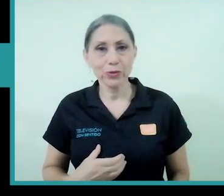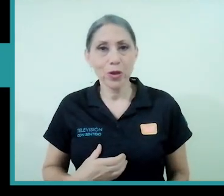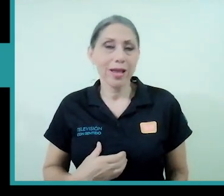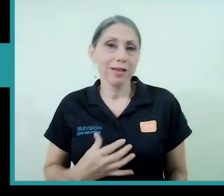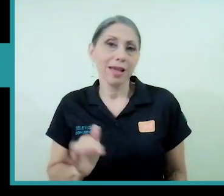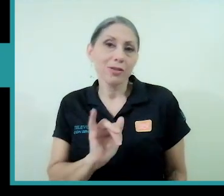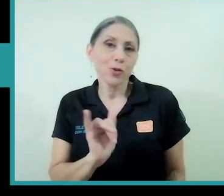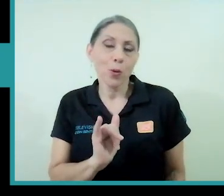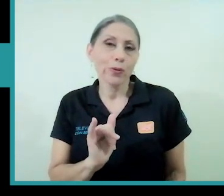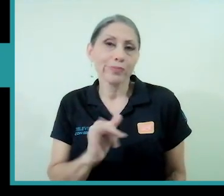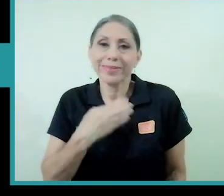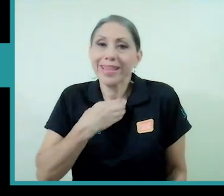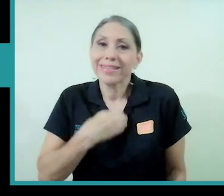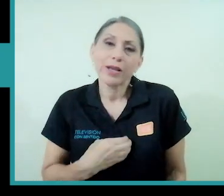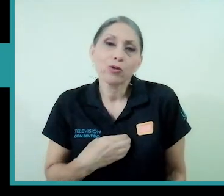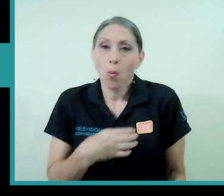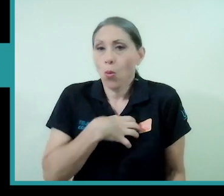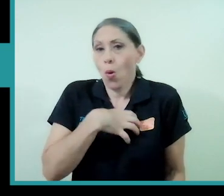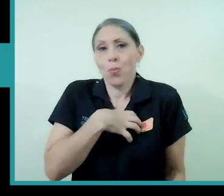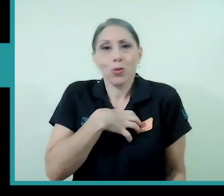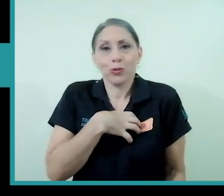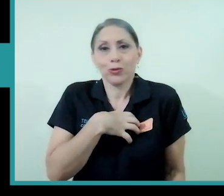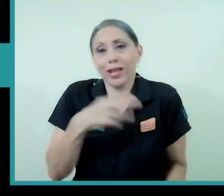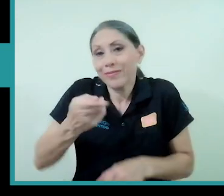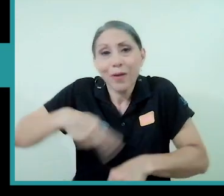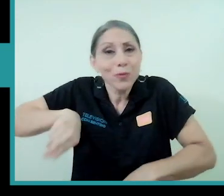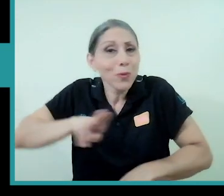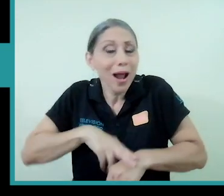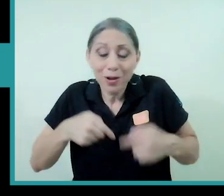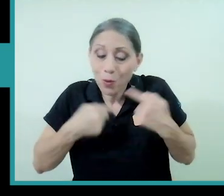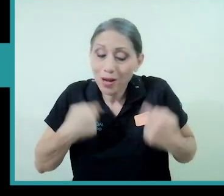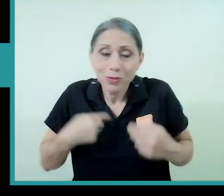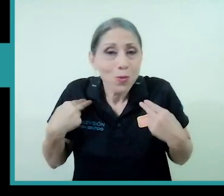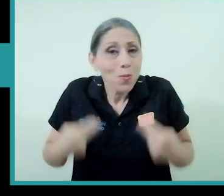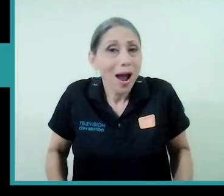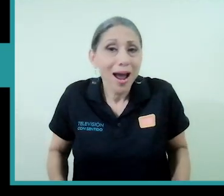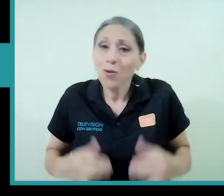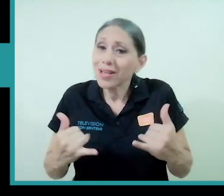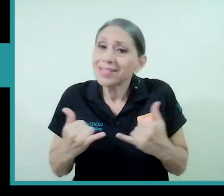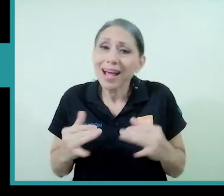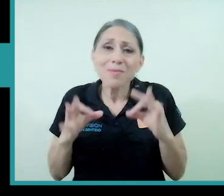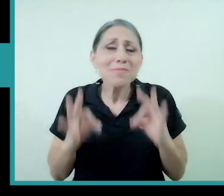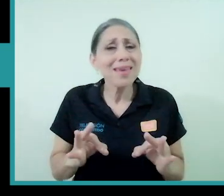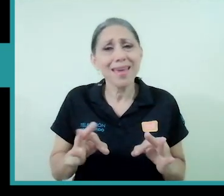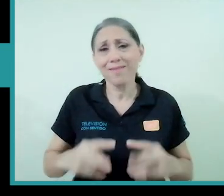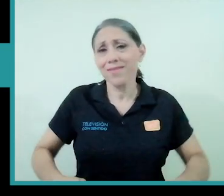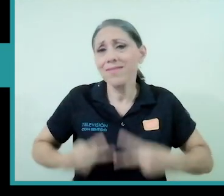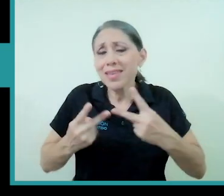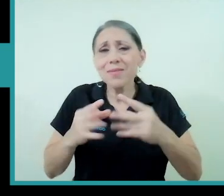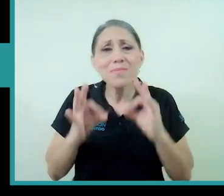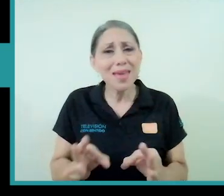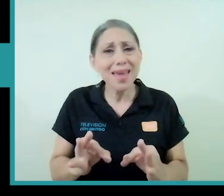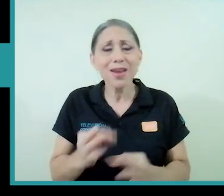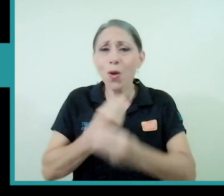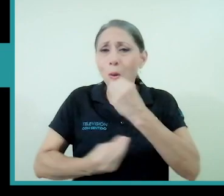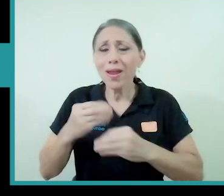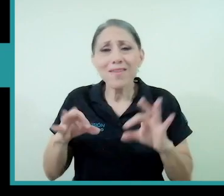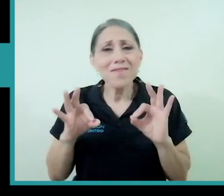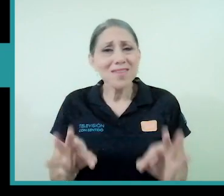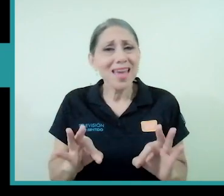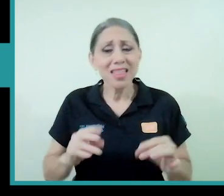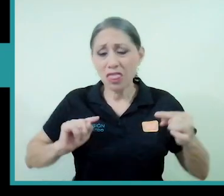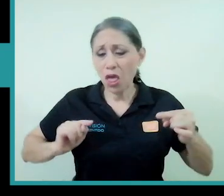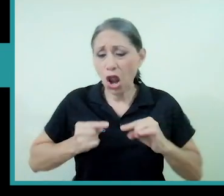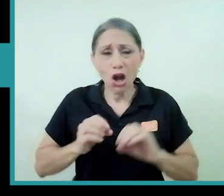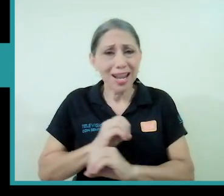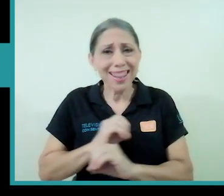propios digamos del anhelo del corazón humano de estar bien de vivir bien de comer bien de no tener ningún dolor y